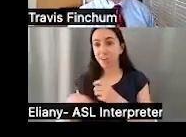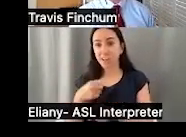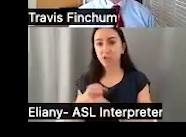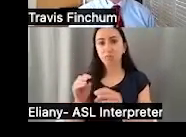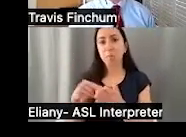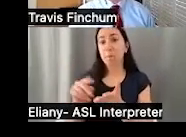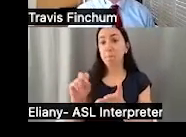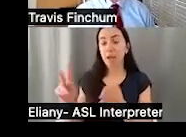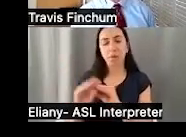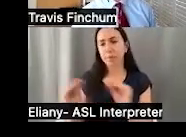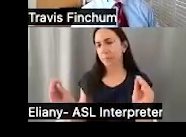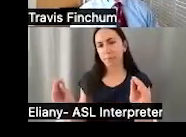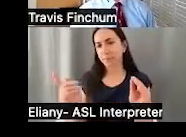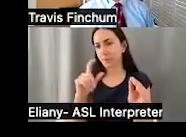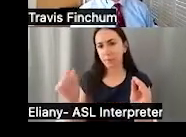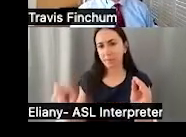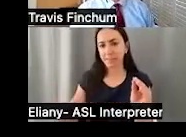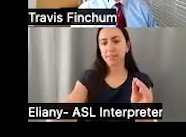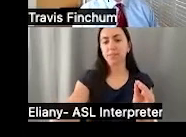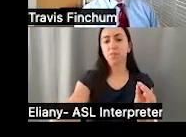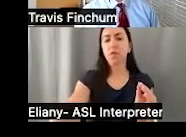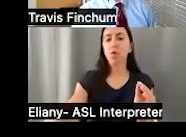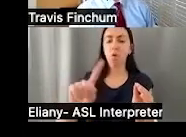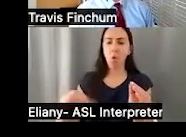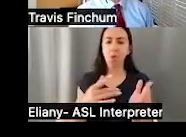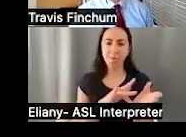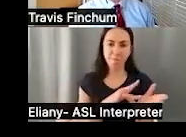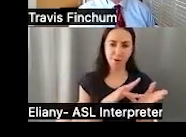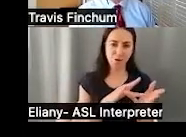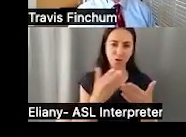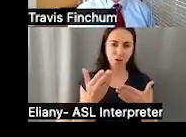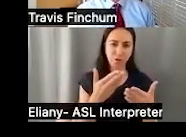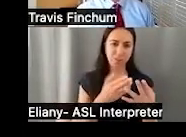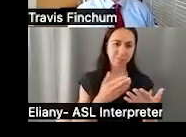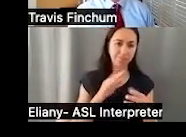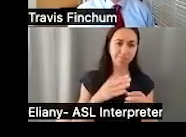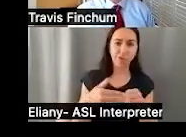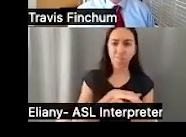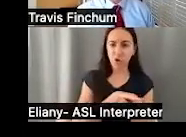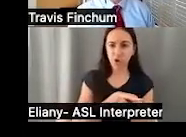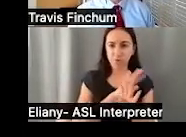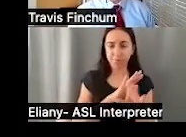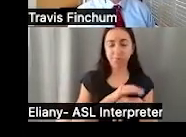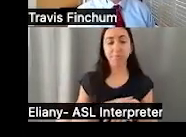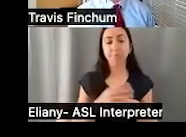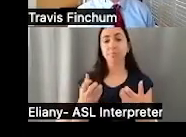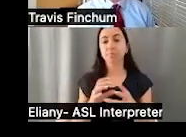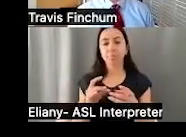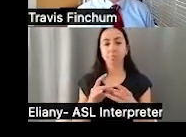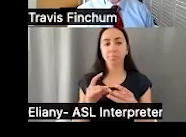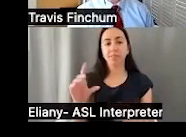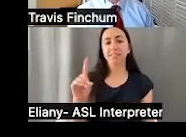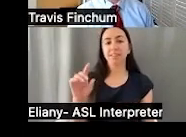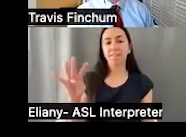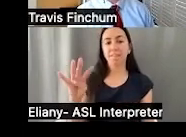20 años, no hay un reembolso de esos pagos mensuales. Estamos hablando de los servicios médicos que están siendo cubiertos. Lo otro que quiero